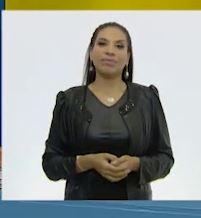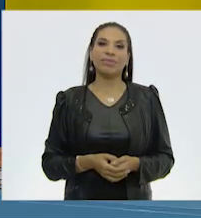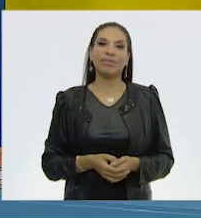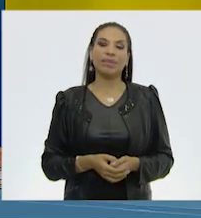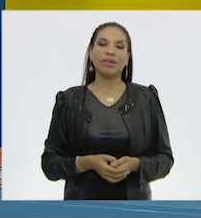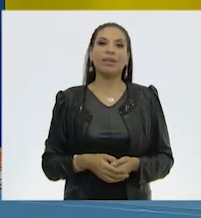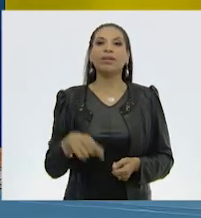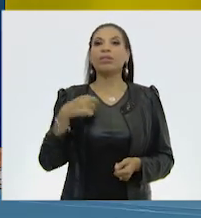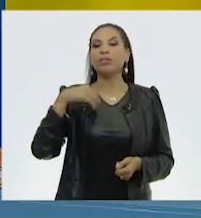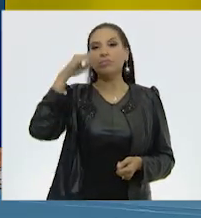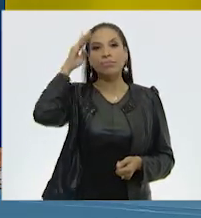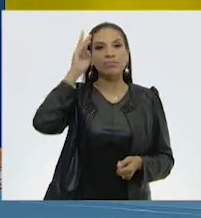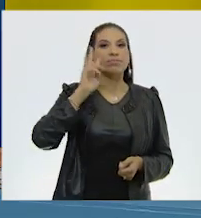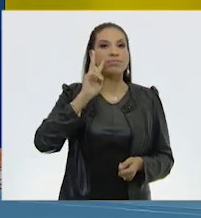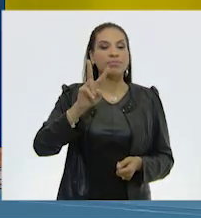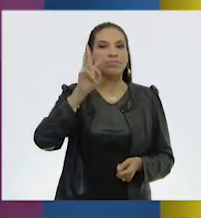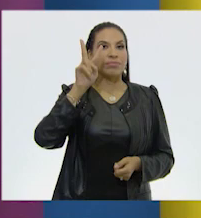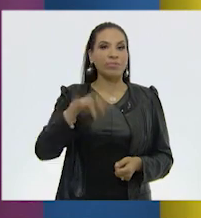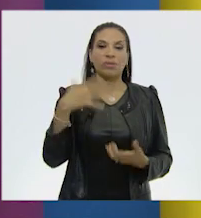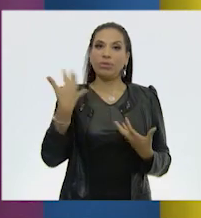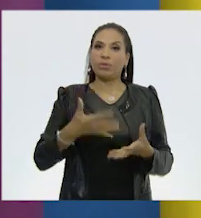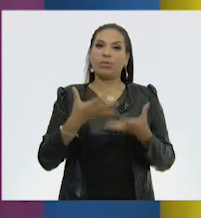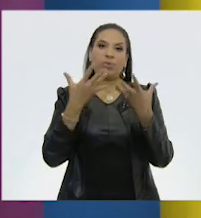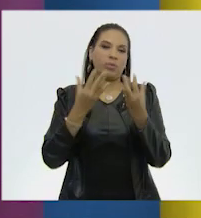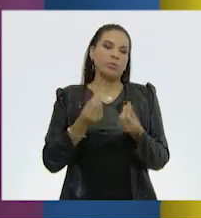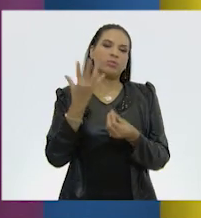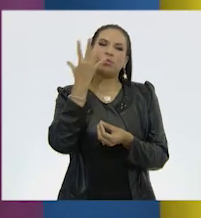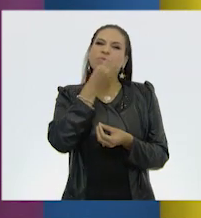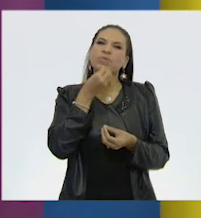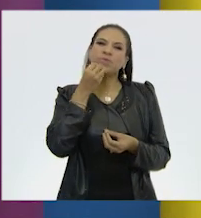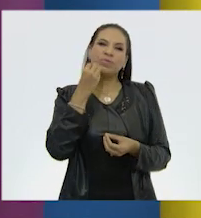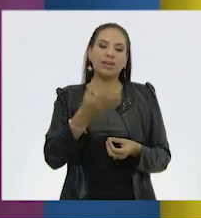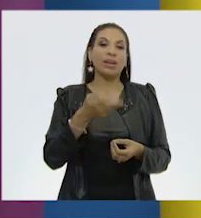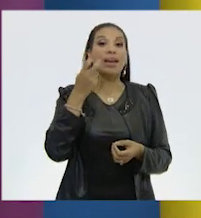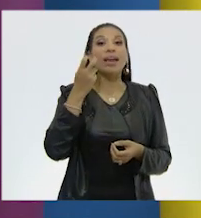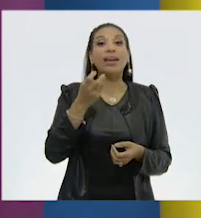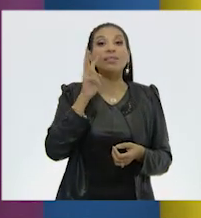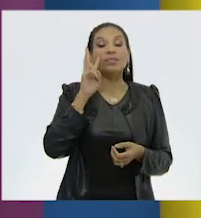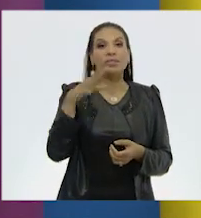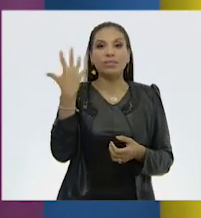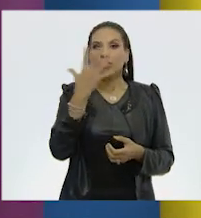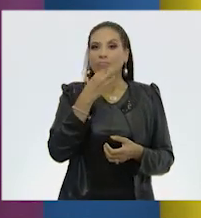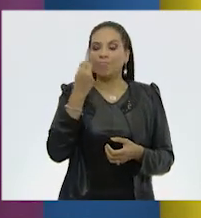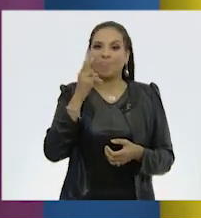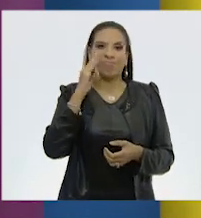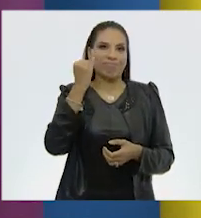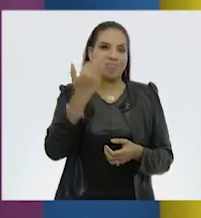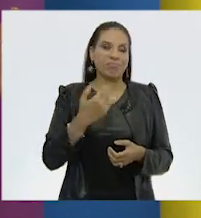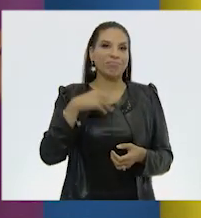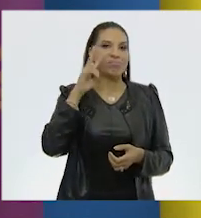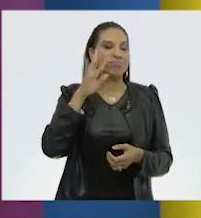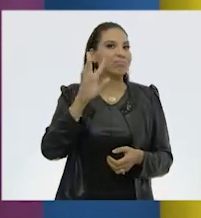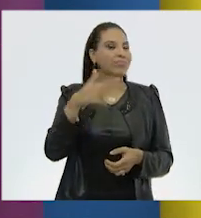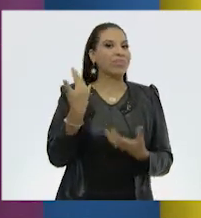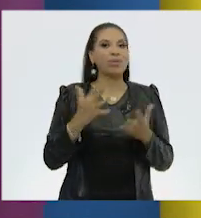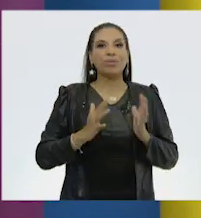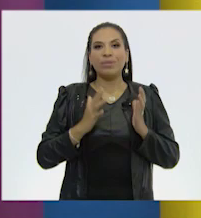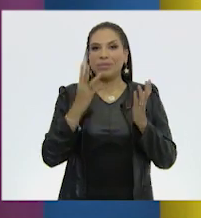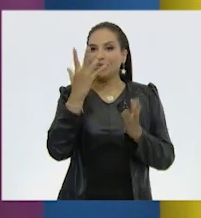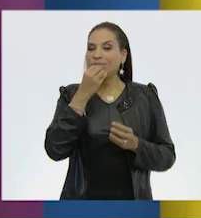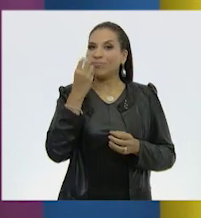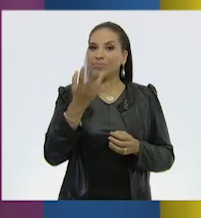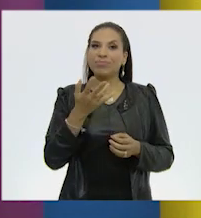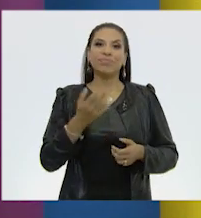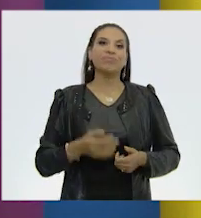A mí me parecen que son demasiado hermosas. Son unas grandes imágenes. Me parecen increíbles, profesor.